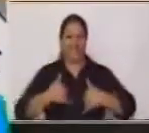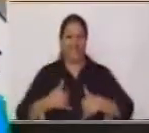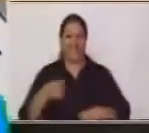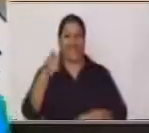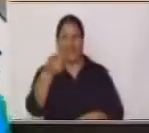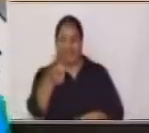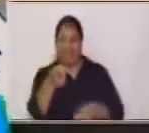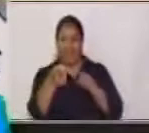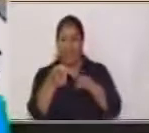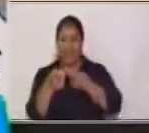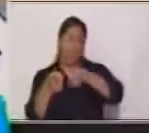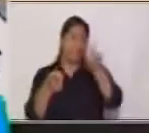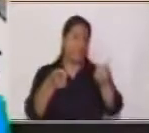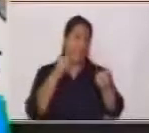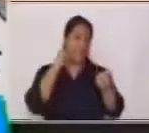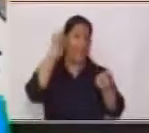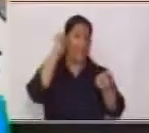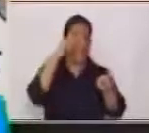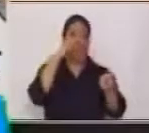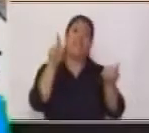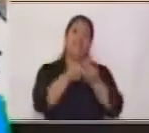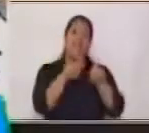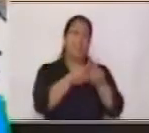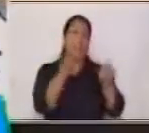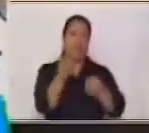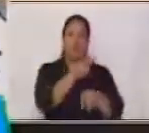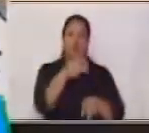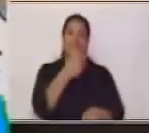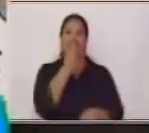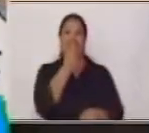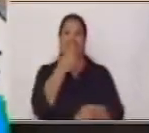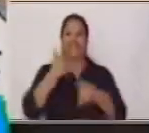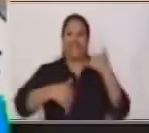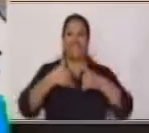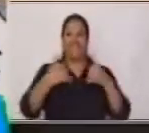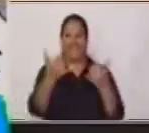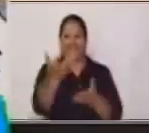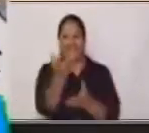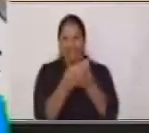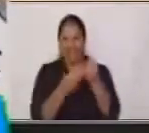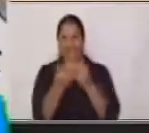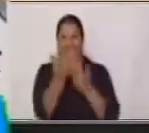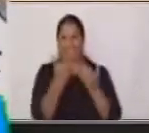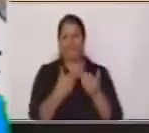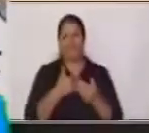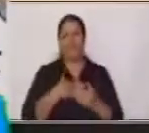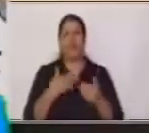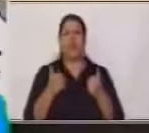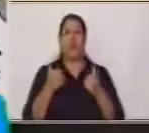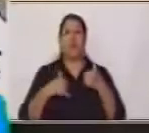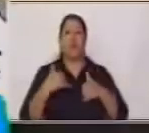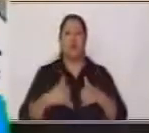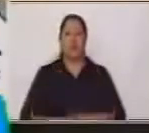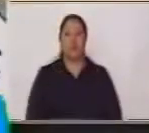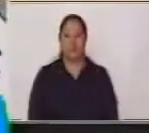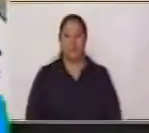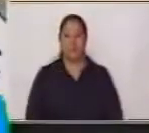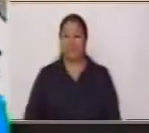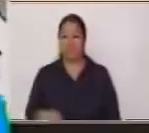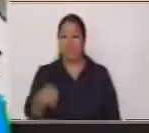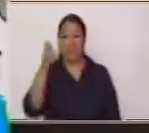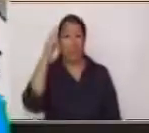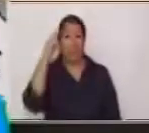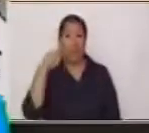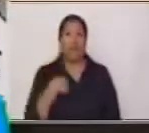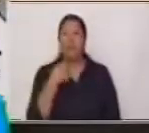adulto responsable También está con una sonrisa Jugando con nosotros Muy bien Entonces como se recuerdan Yo les dije Que